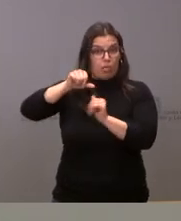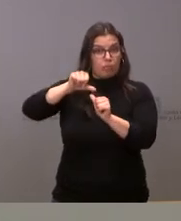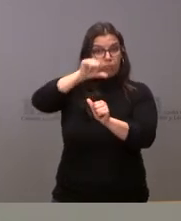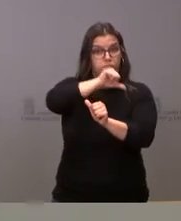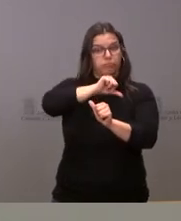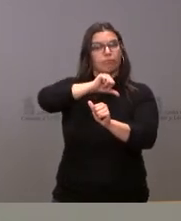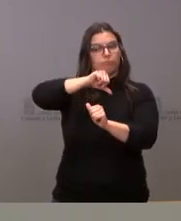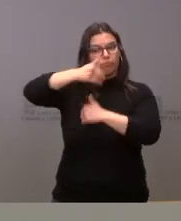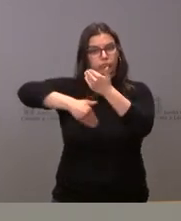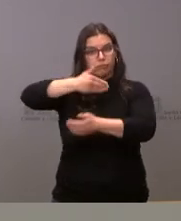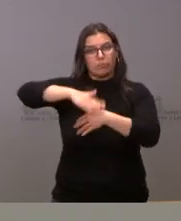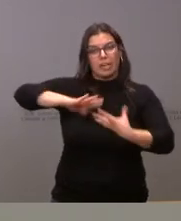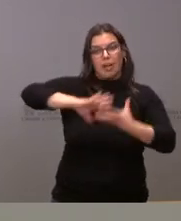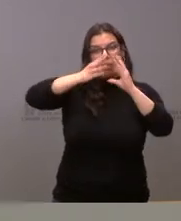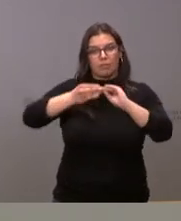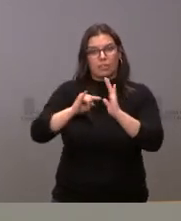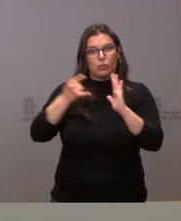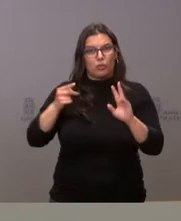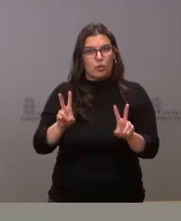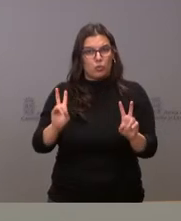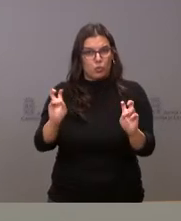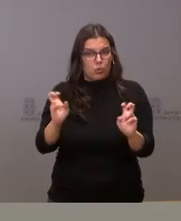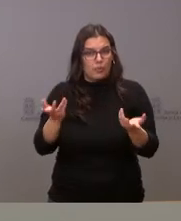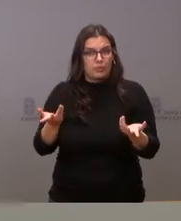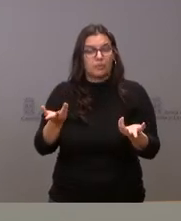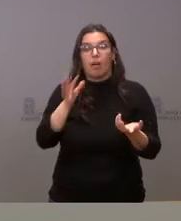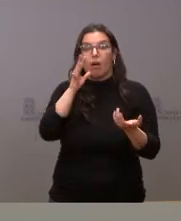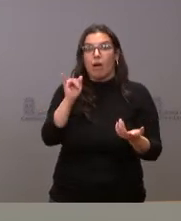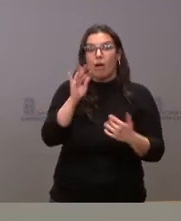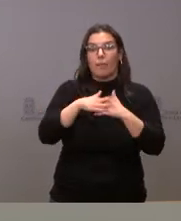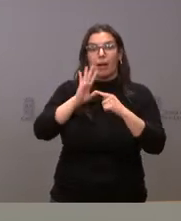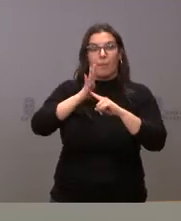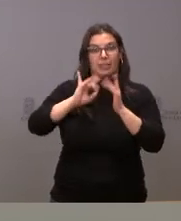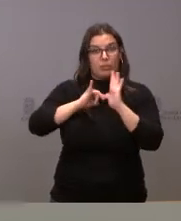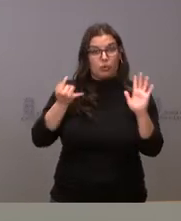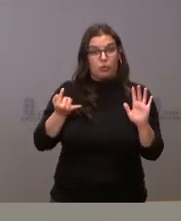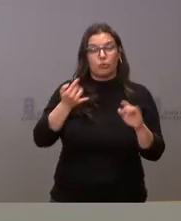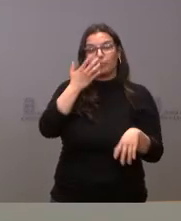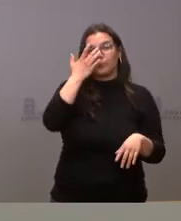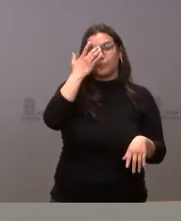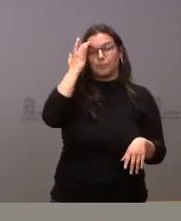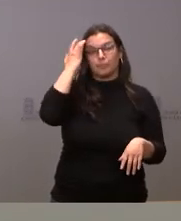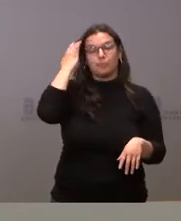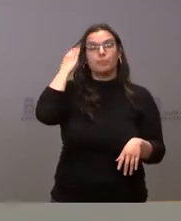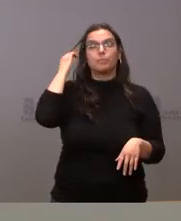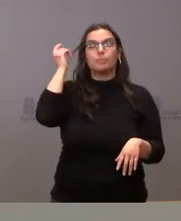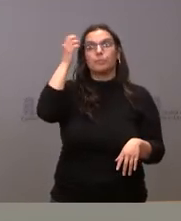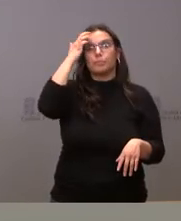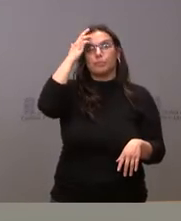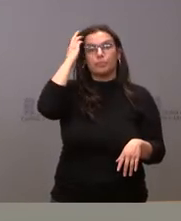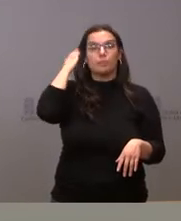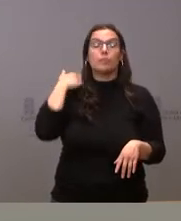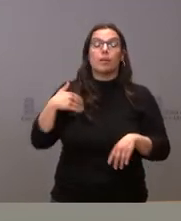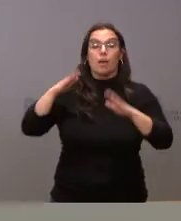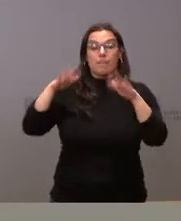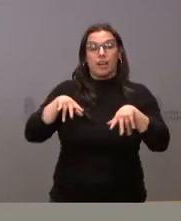para adaptar a las modernas tecnologías que hoy disponemos para los parques tecnológicos. Finalizamos con la conclusión de